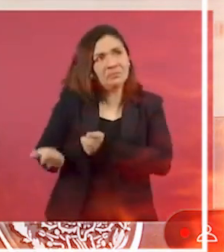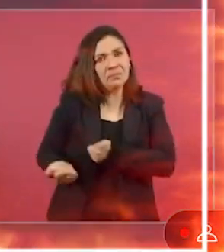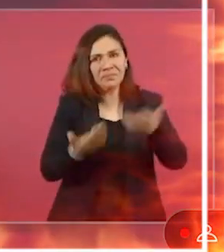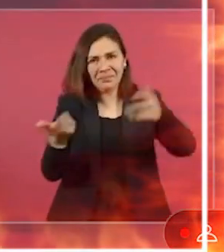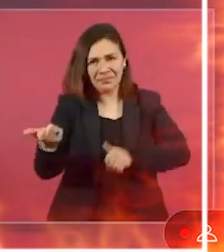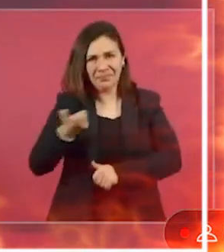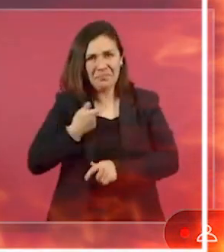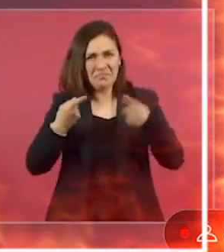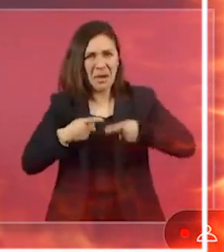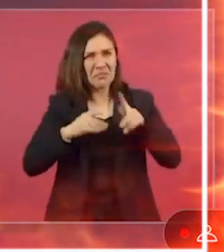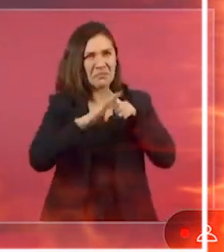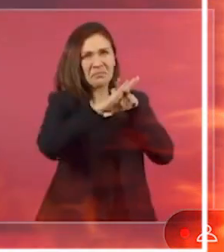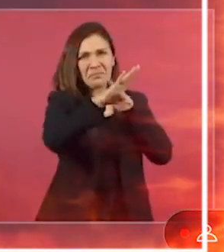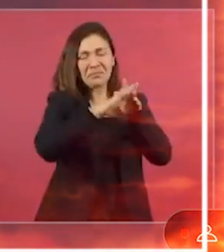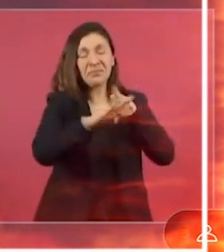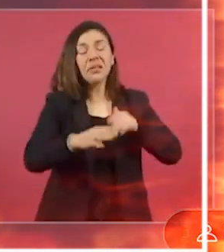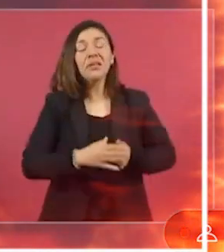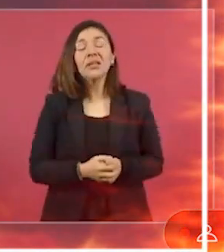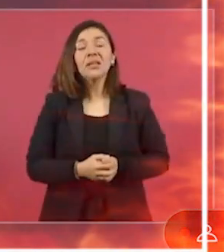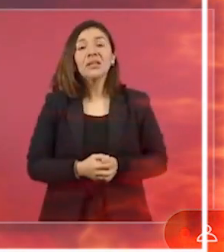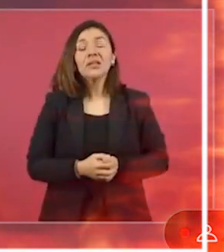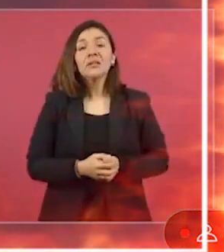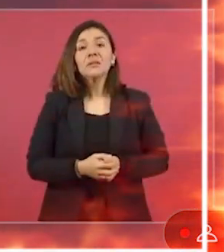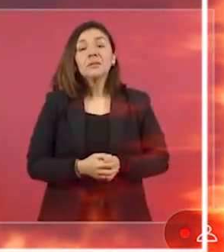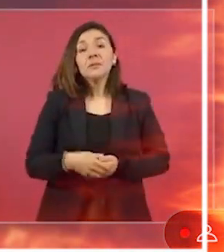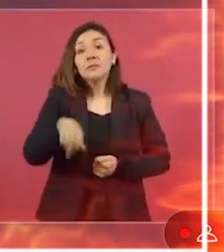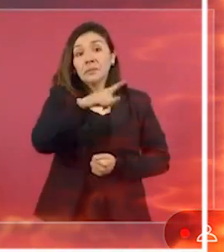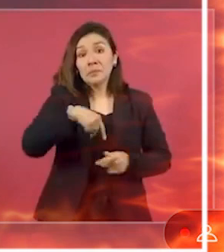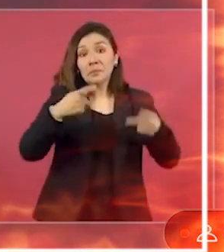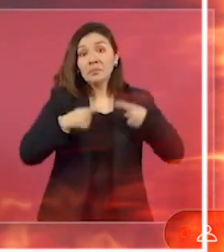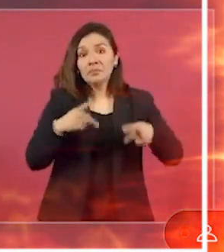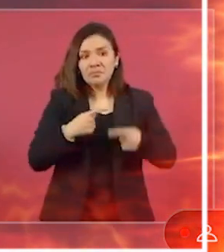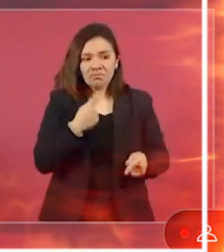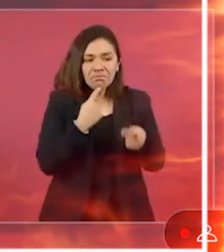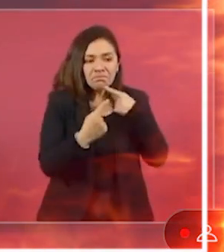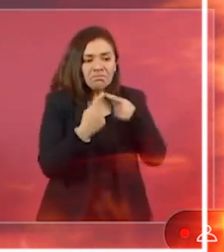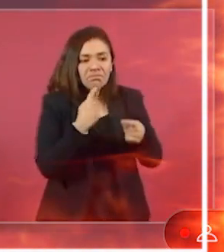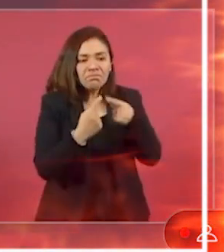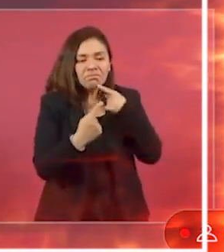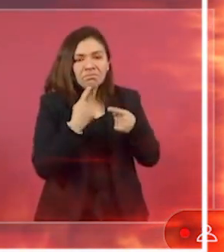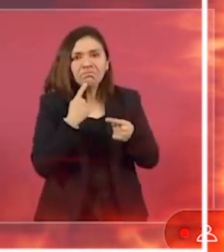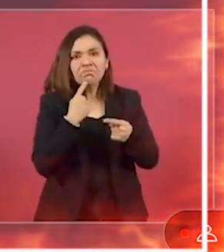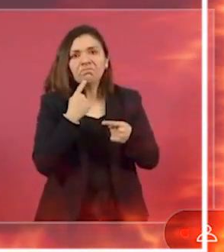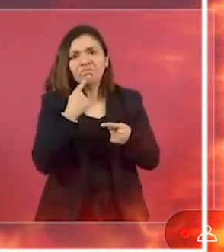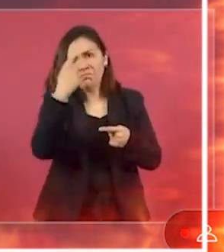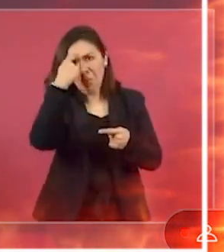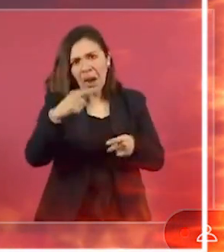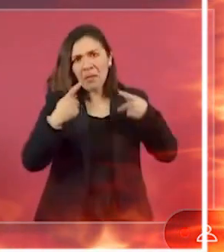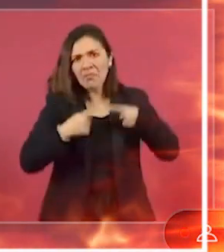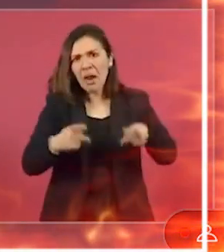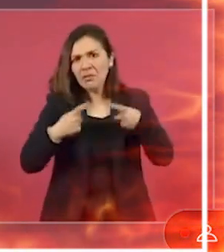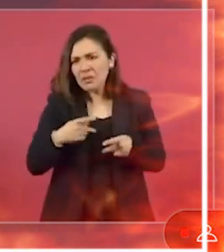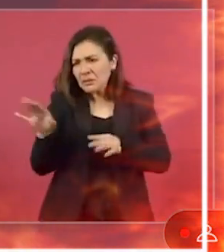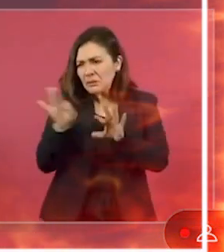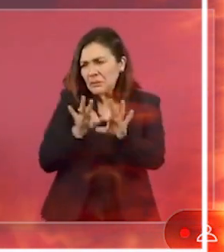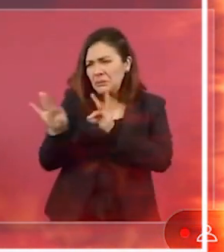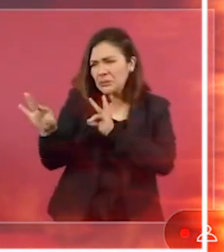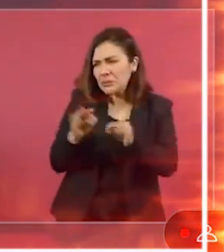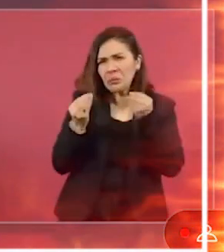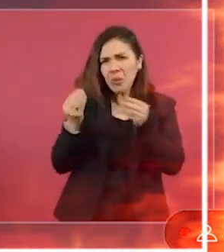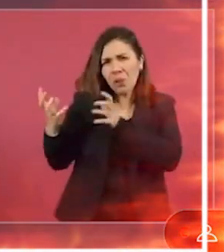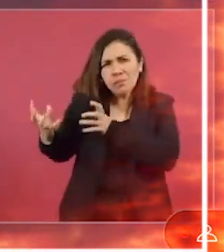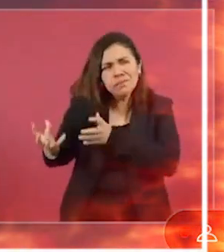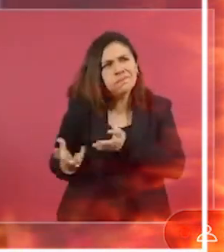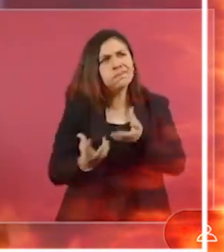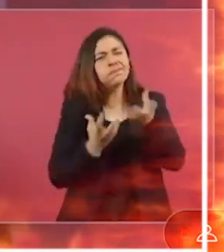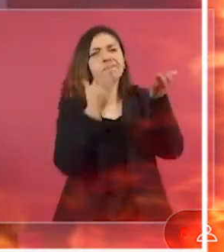intención es llegar a eeuu y que obviamente también van a eso no lo va a decir nunca